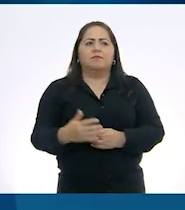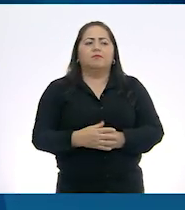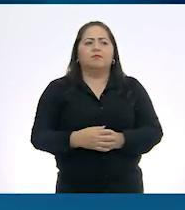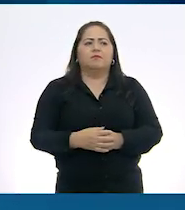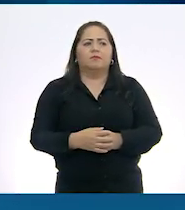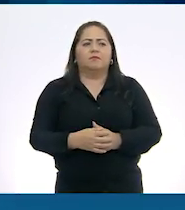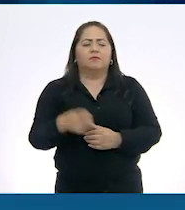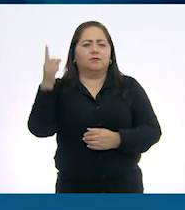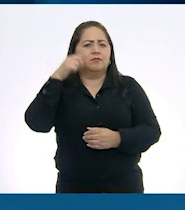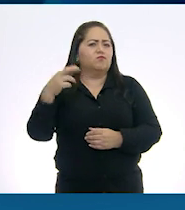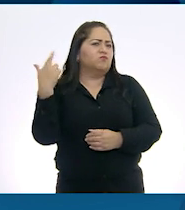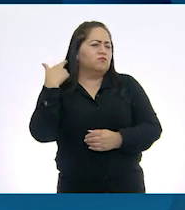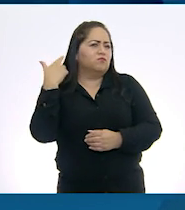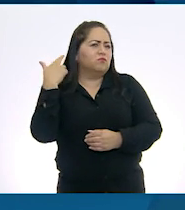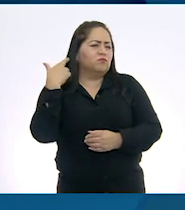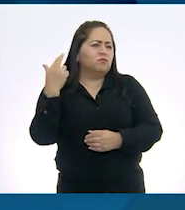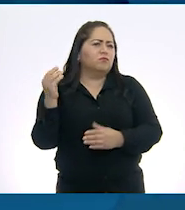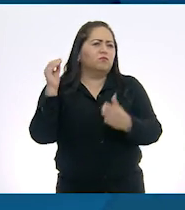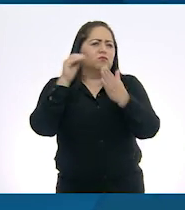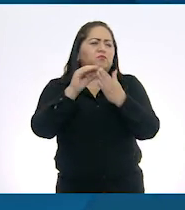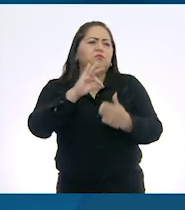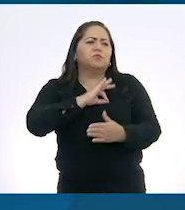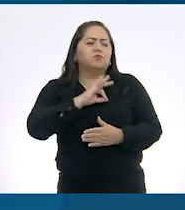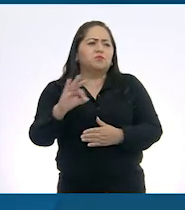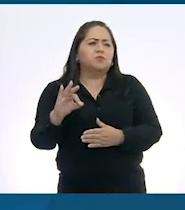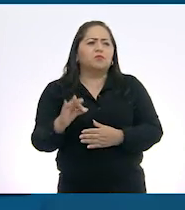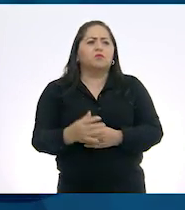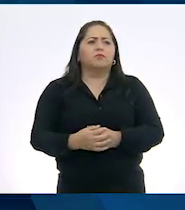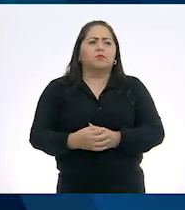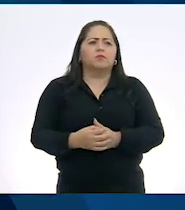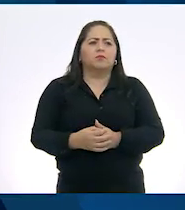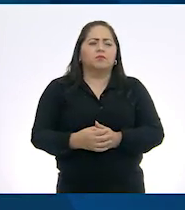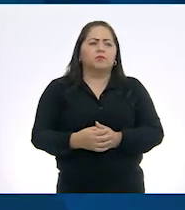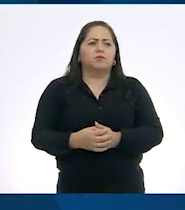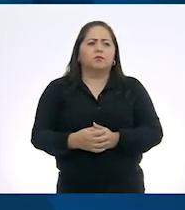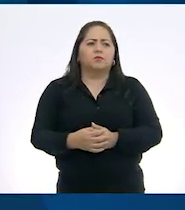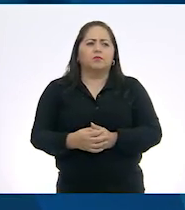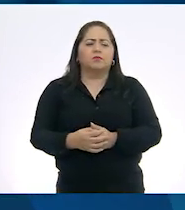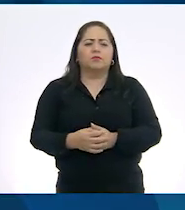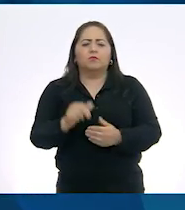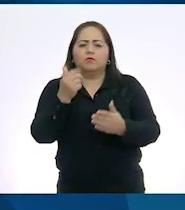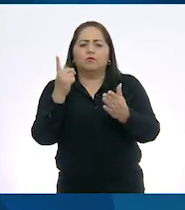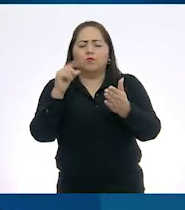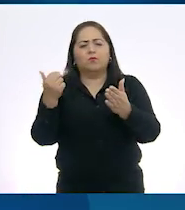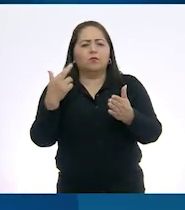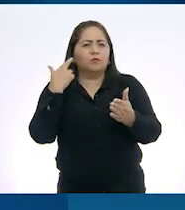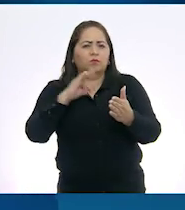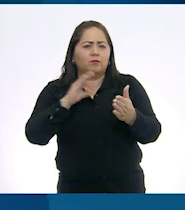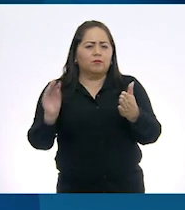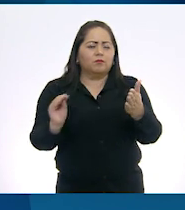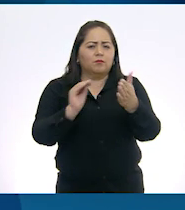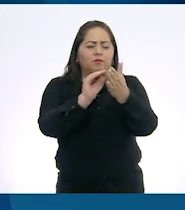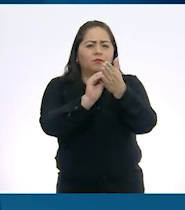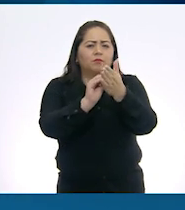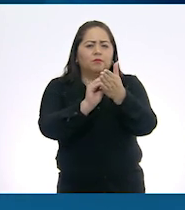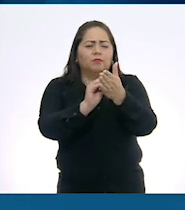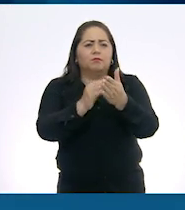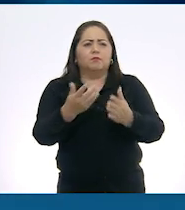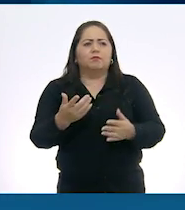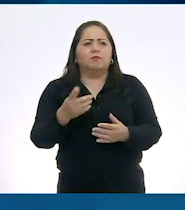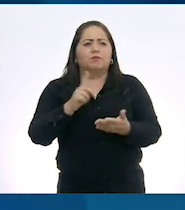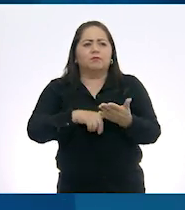Aquí en Sonido, podría indicar y añadir un sonido que indicara que